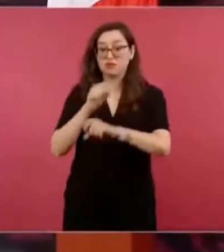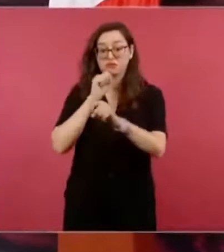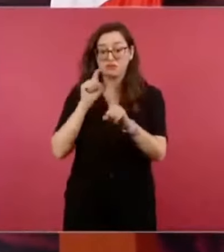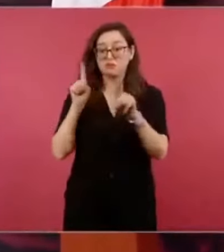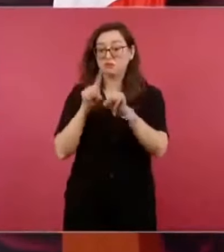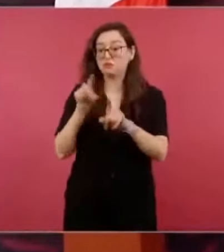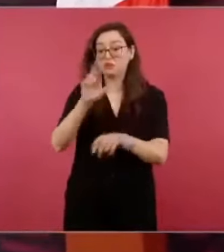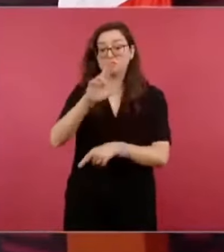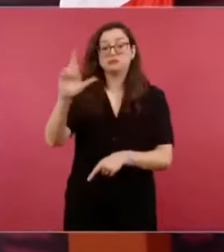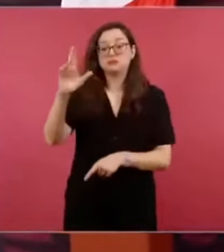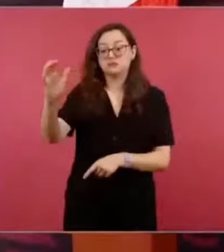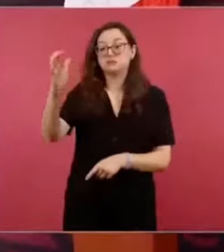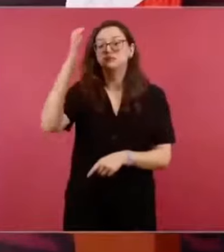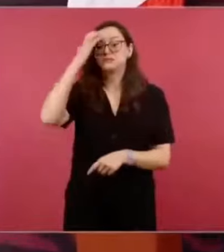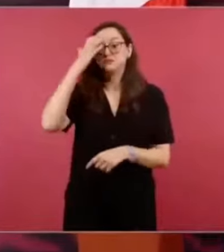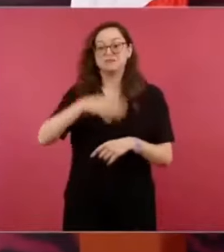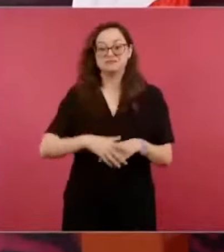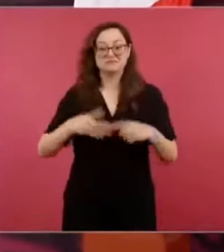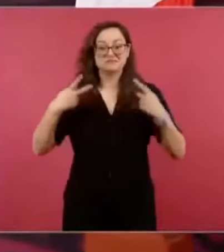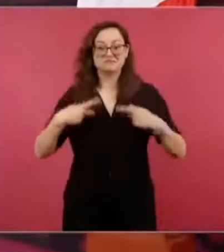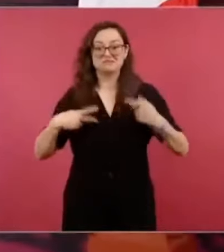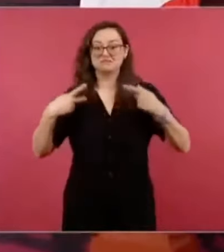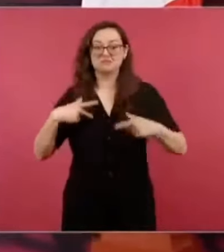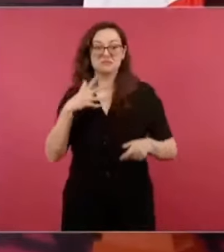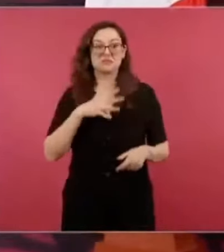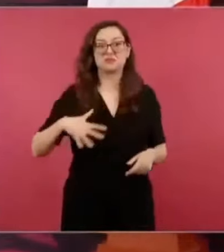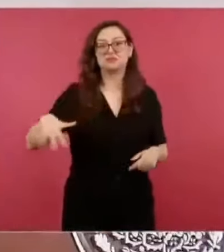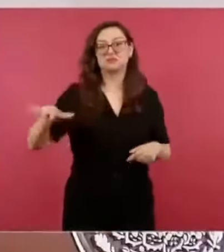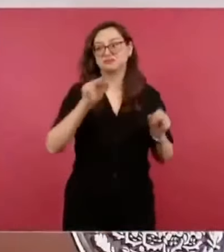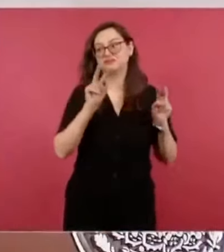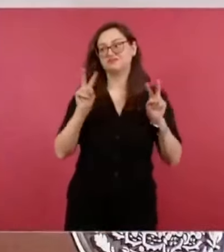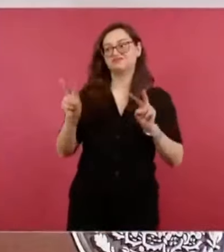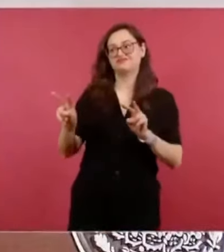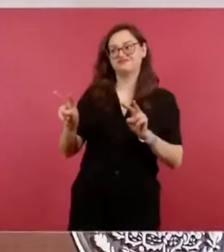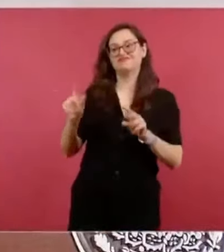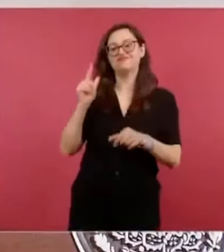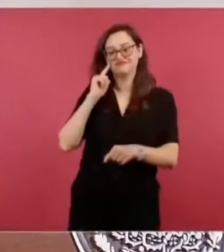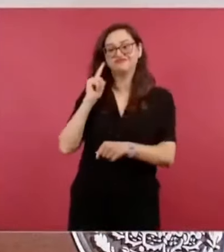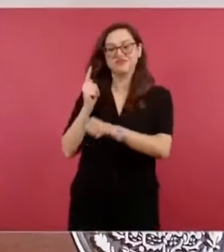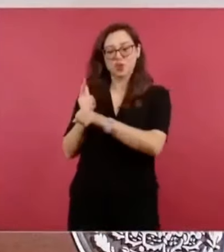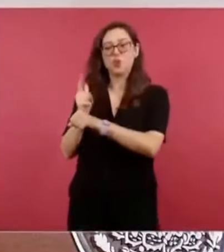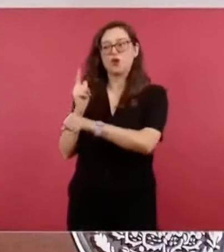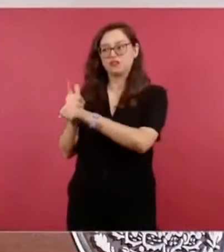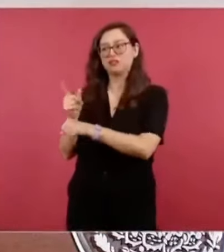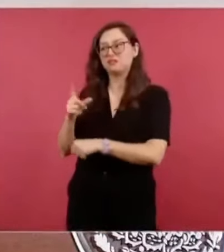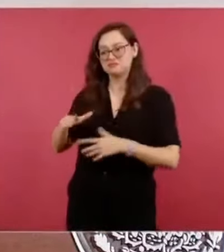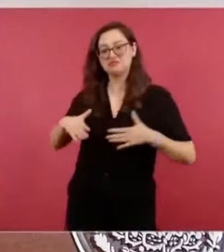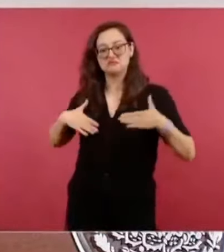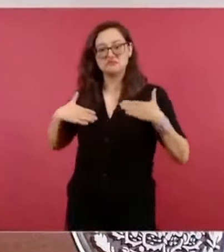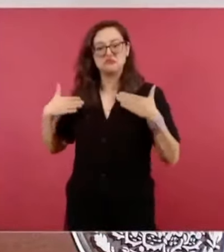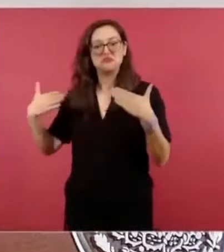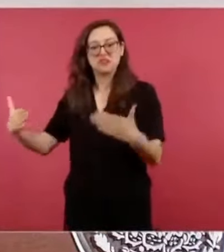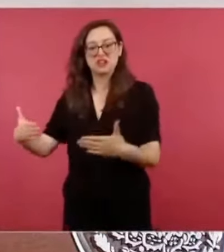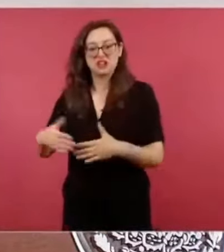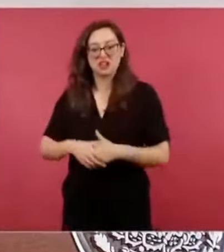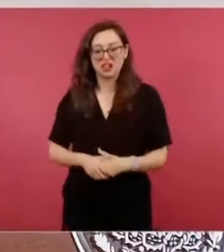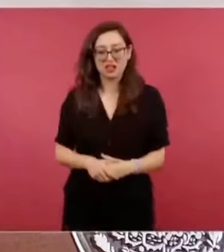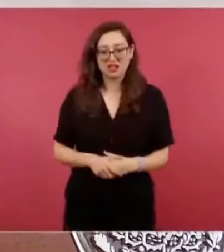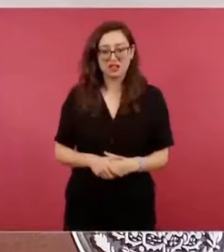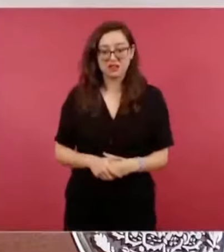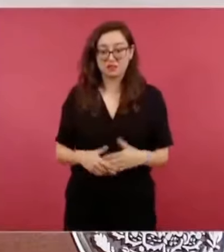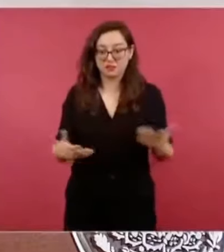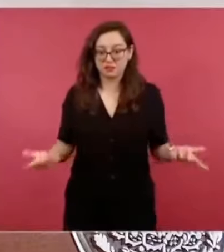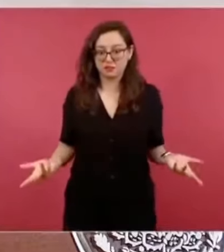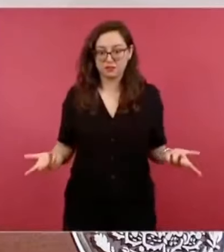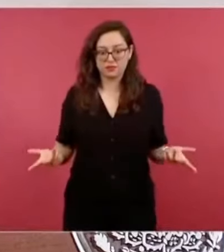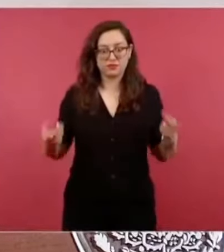Y la gente lo ve así, no es que yo vaya en contra de la opinión